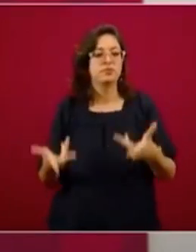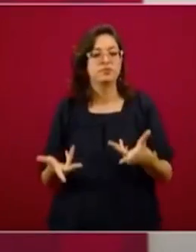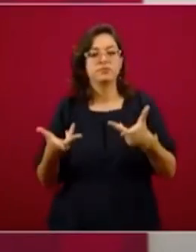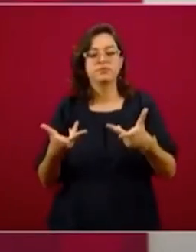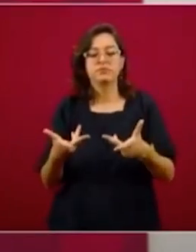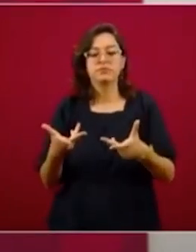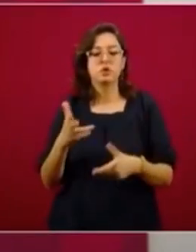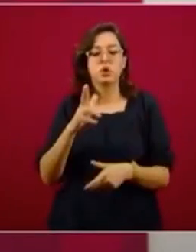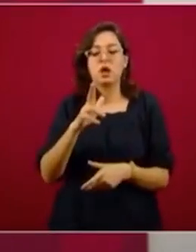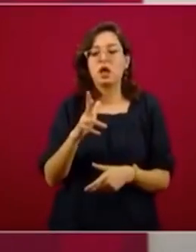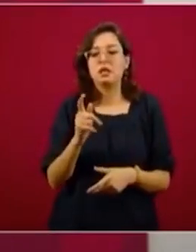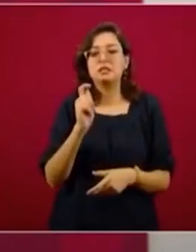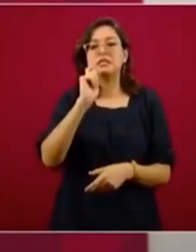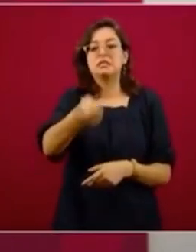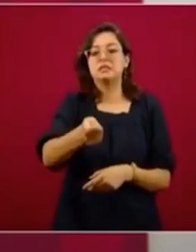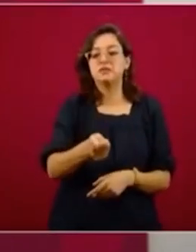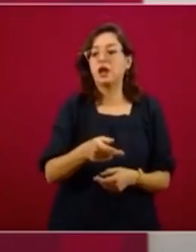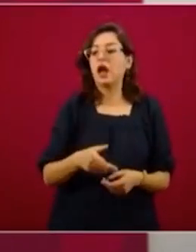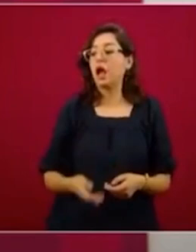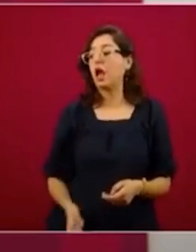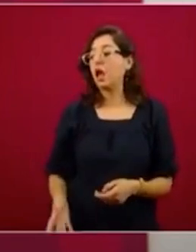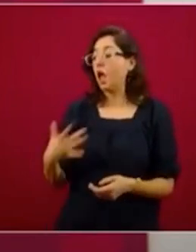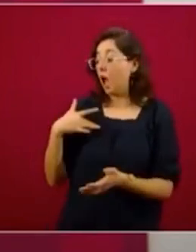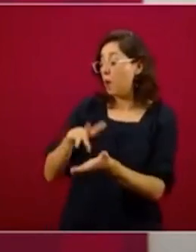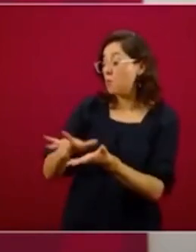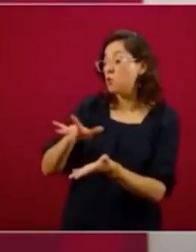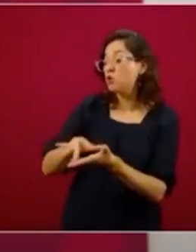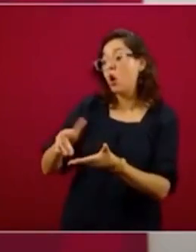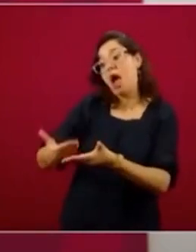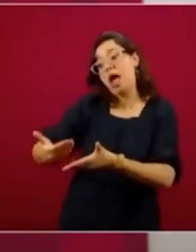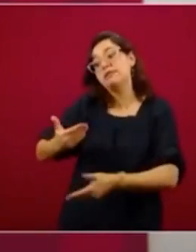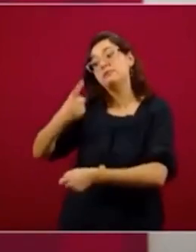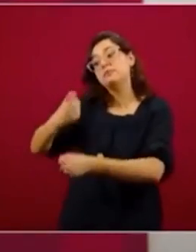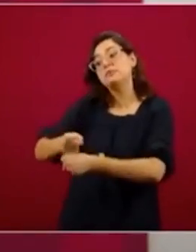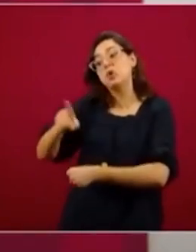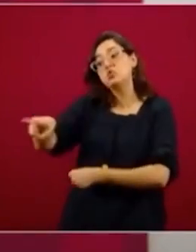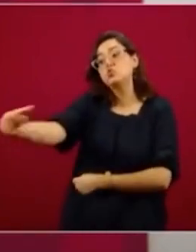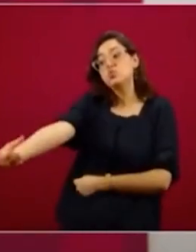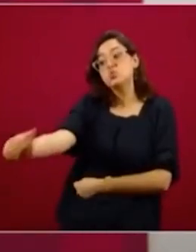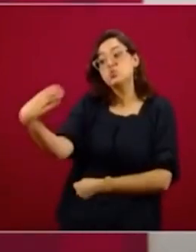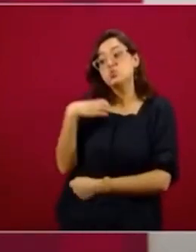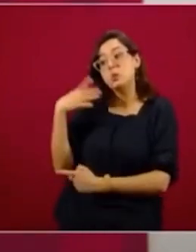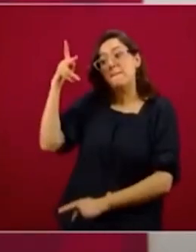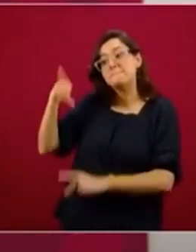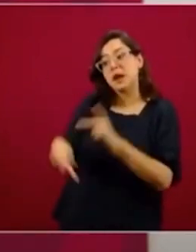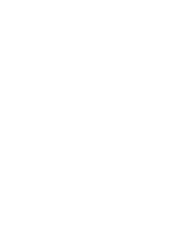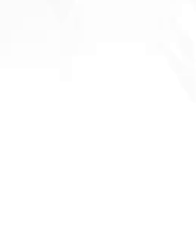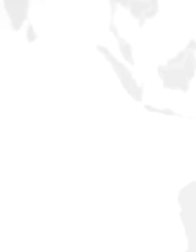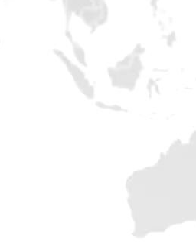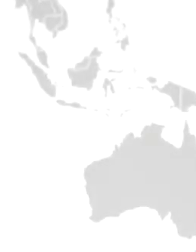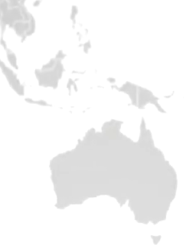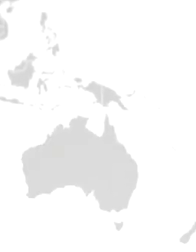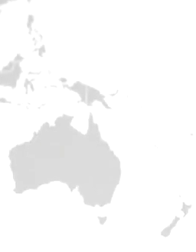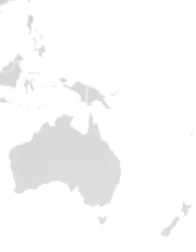se pide un apoyo o un anticipo, un depósito por anticipado en ninguno de los casos.